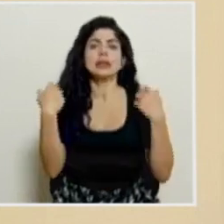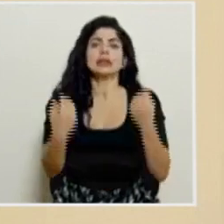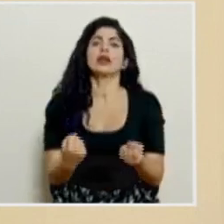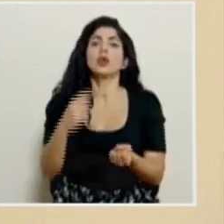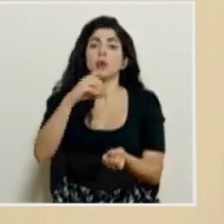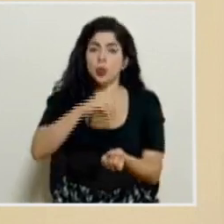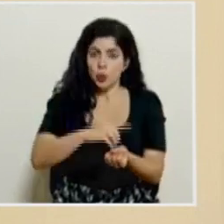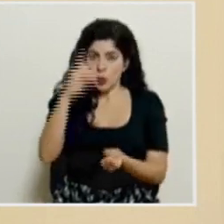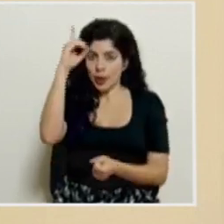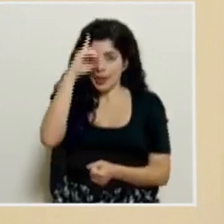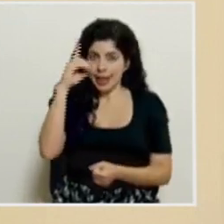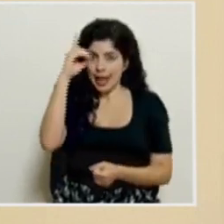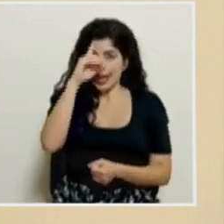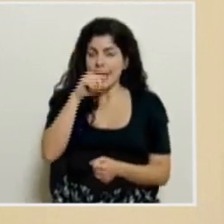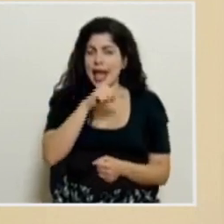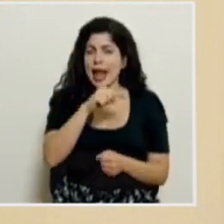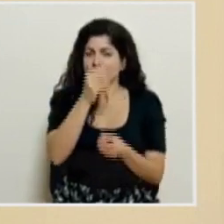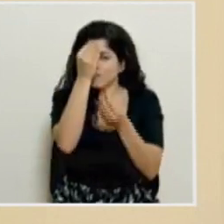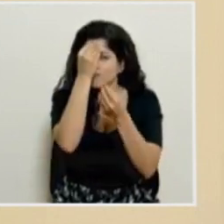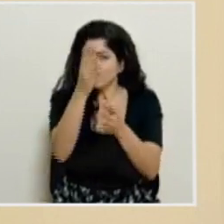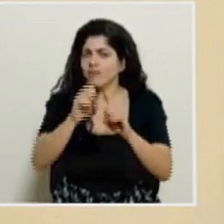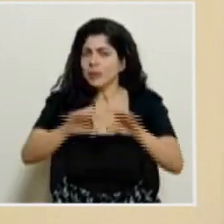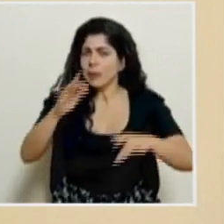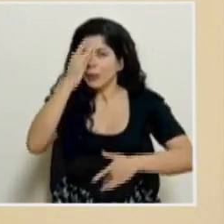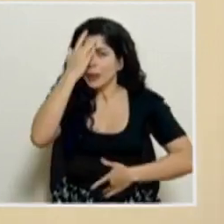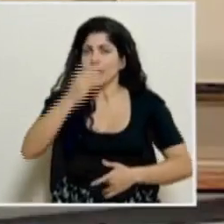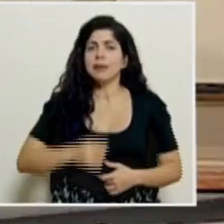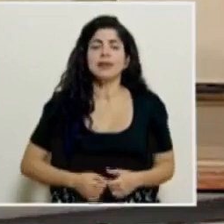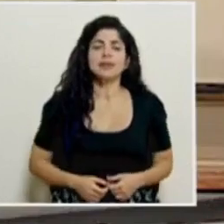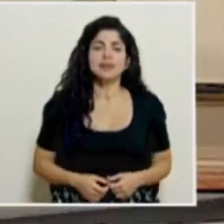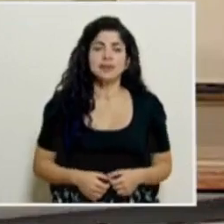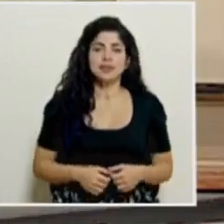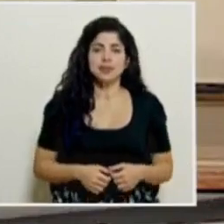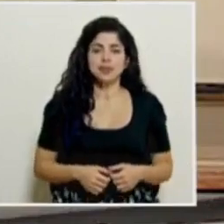Salud, el doctor Daniel Salas, quien dará el reporte epidemiológico.